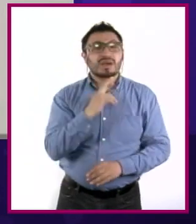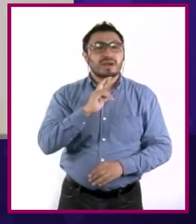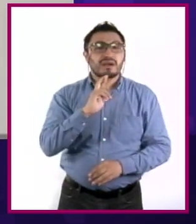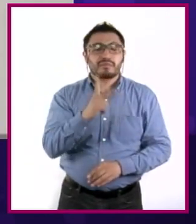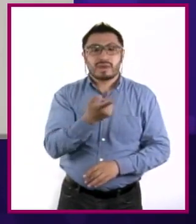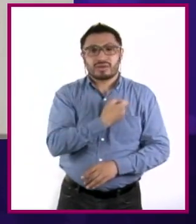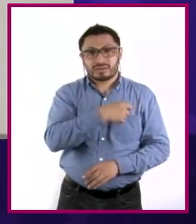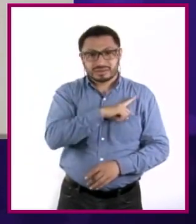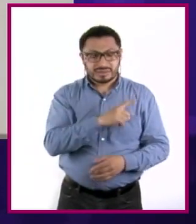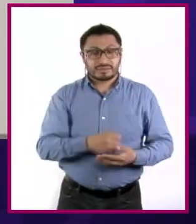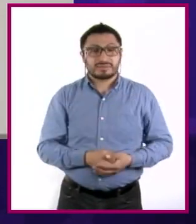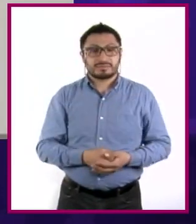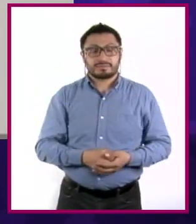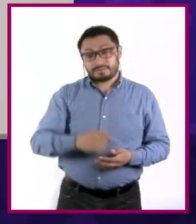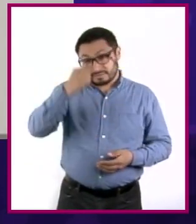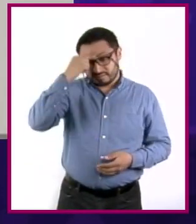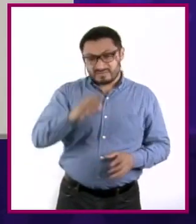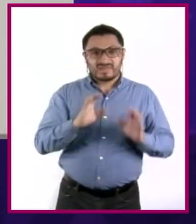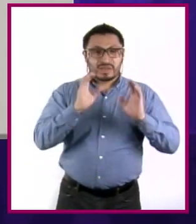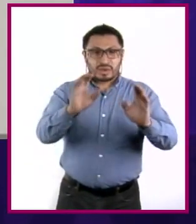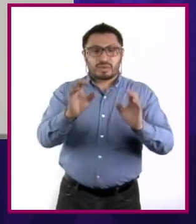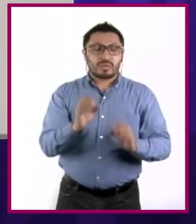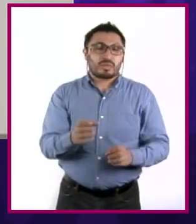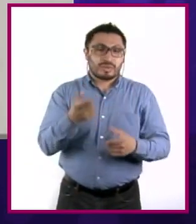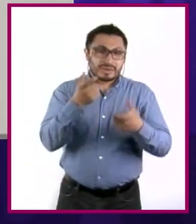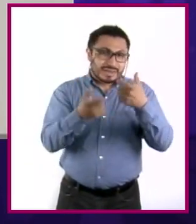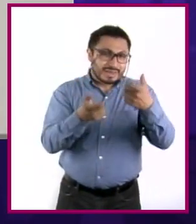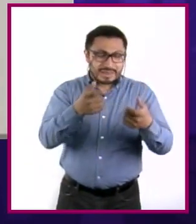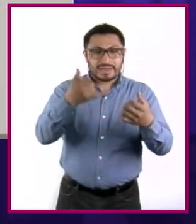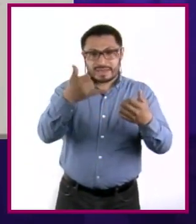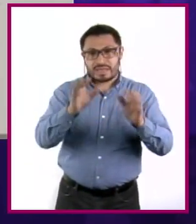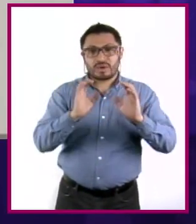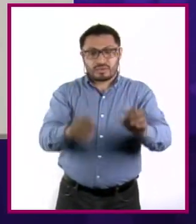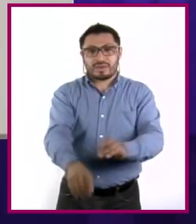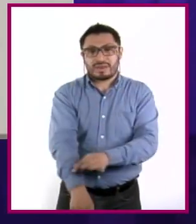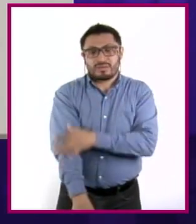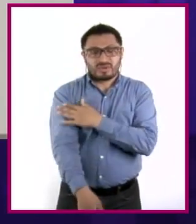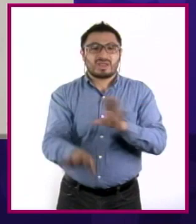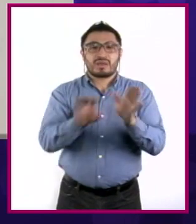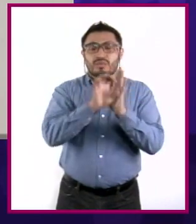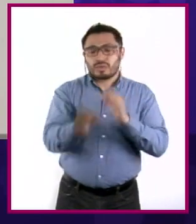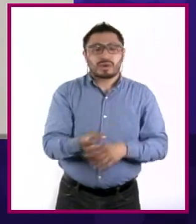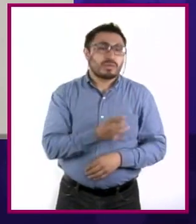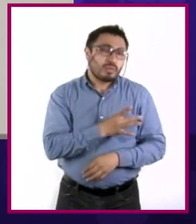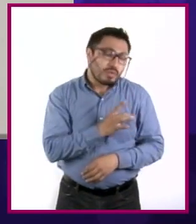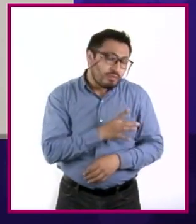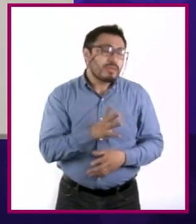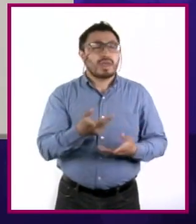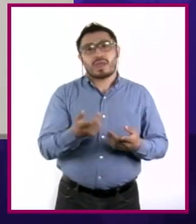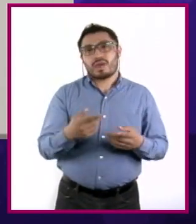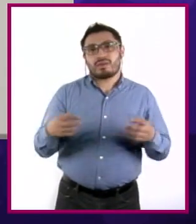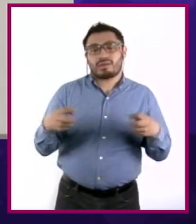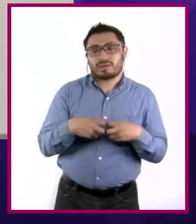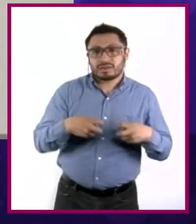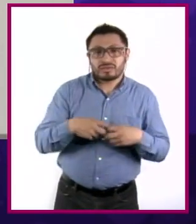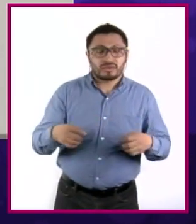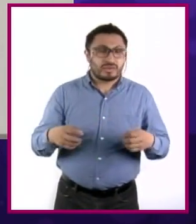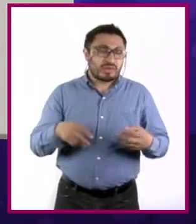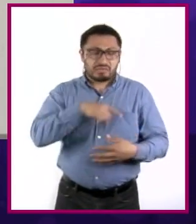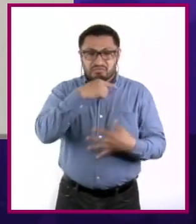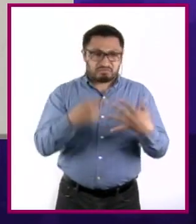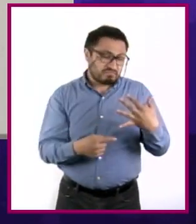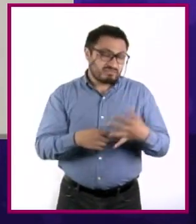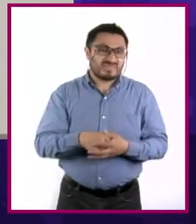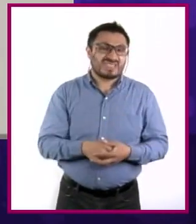contrapeso a estas emociones que podríamos decir que son negativas, como el miedo, la incertidumbre, la ansiedad,